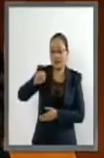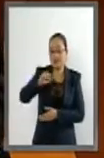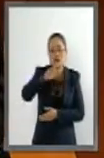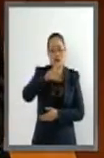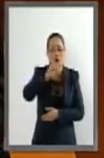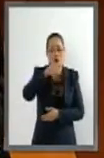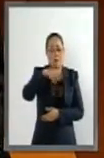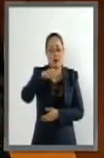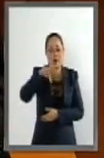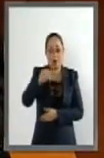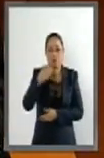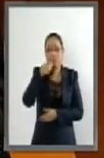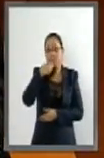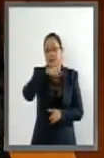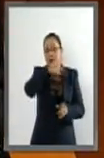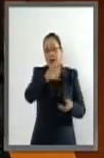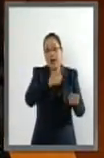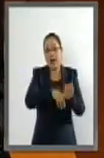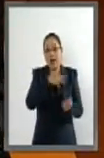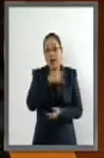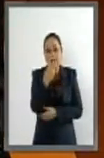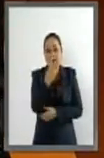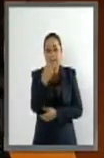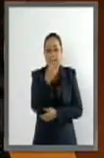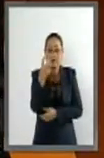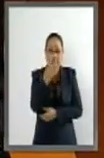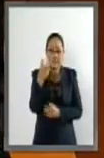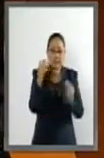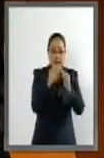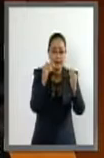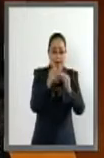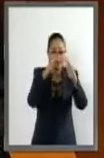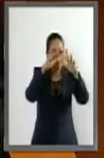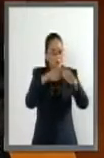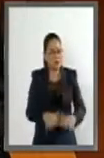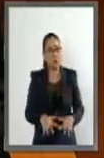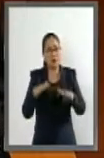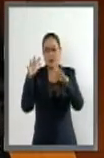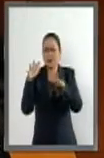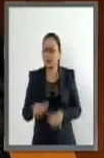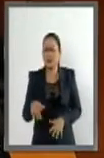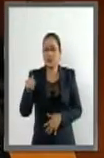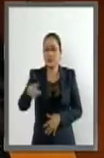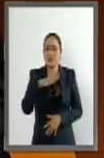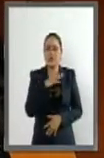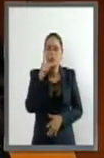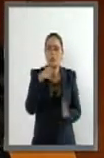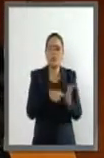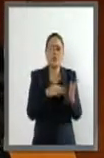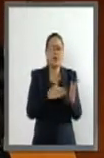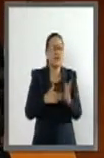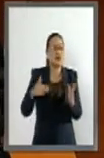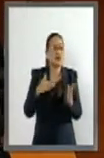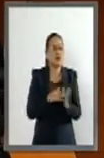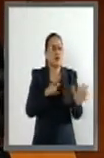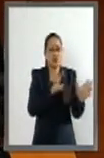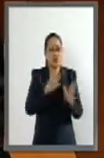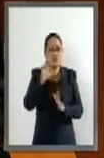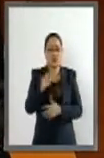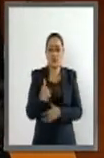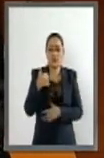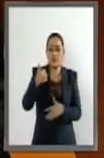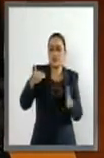300 casas dañadas y se estima que 1 millón 856 mil personas